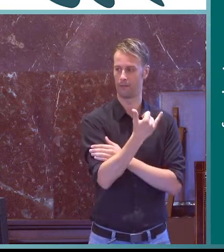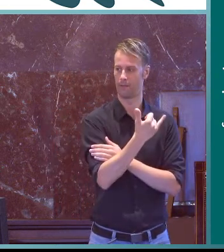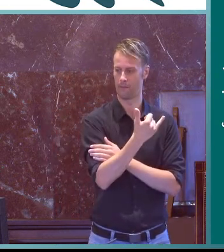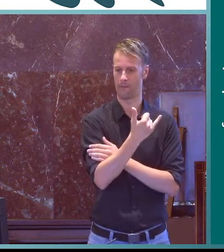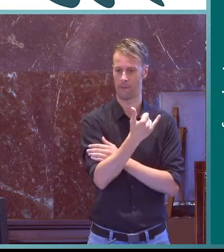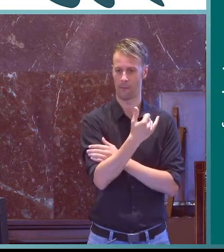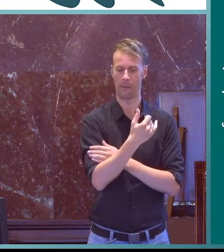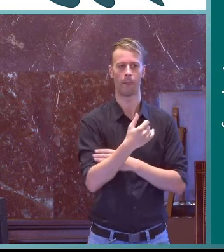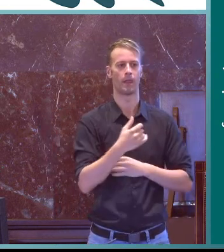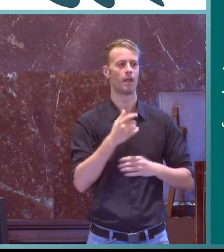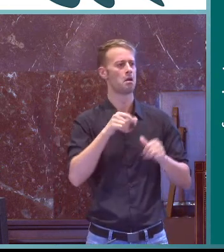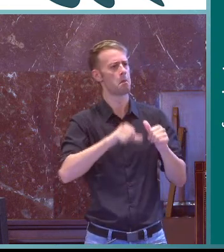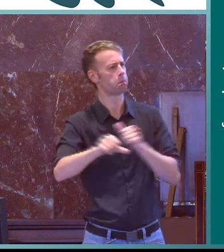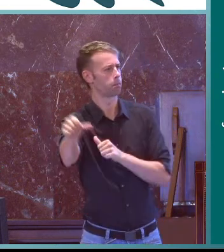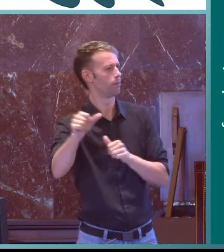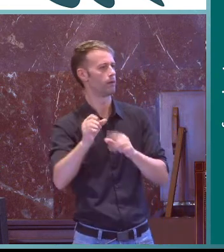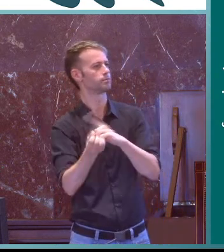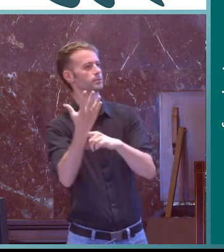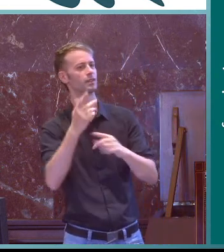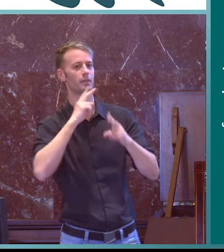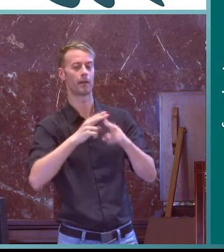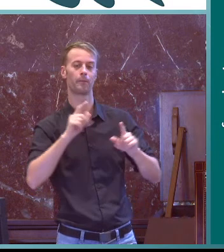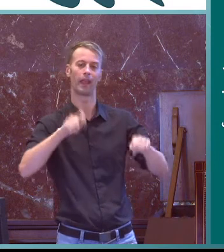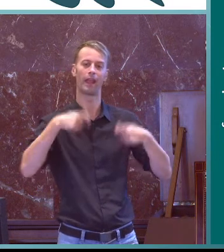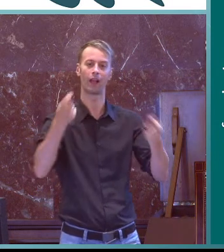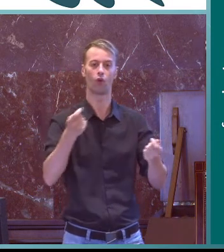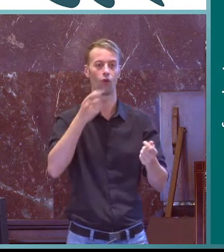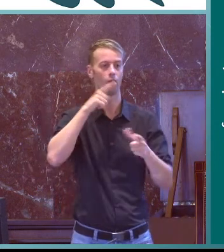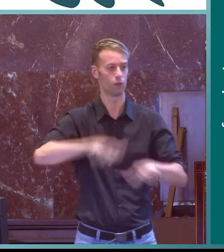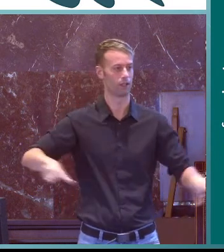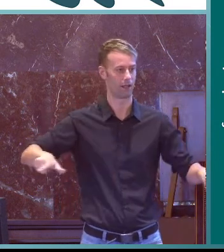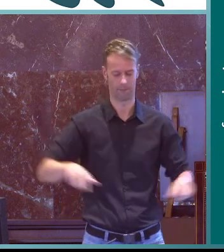y hablaba de la ecología del lenguaje ecología lingüística